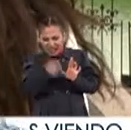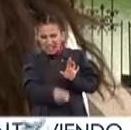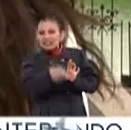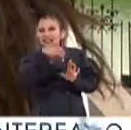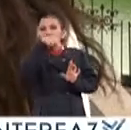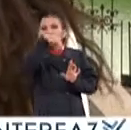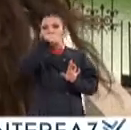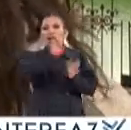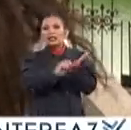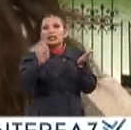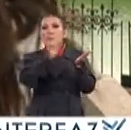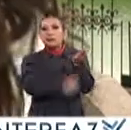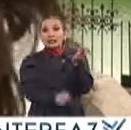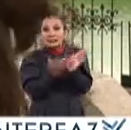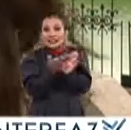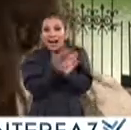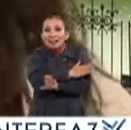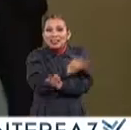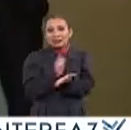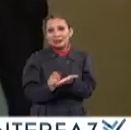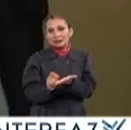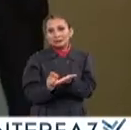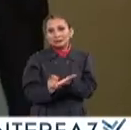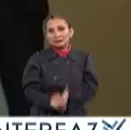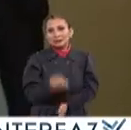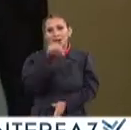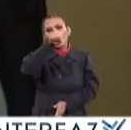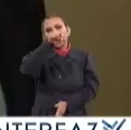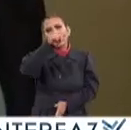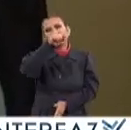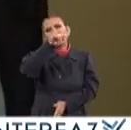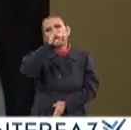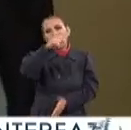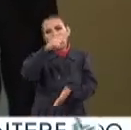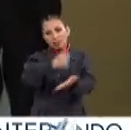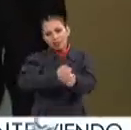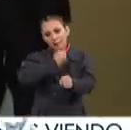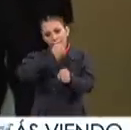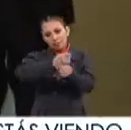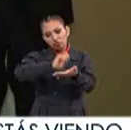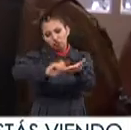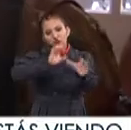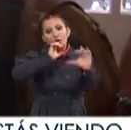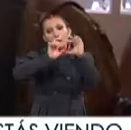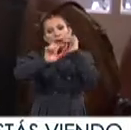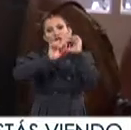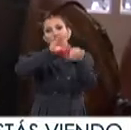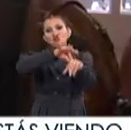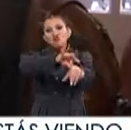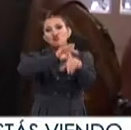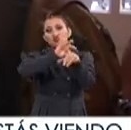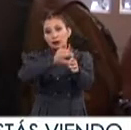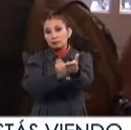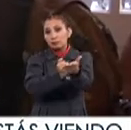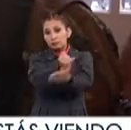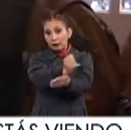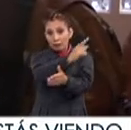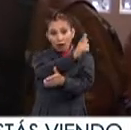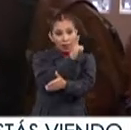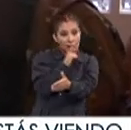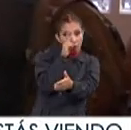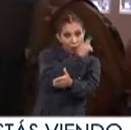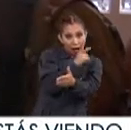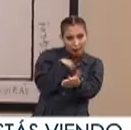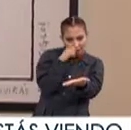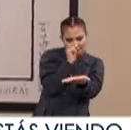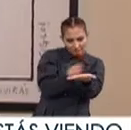Qué significa escribir antes de escribir La notación es un ejercicio conceptual Comunicativo y material Determinado tanto por el lenguaje